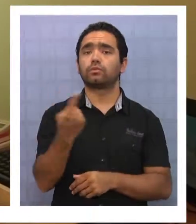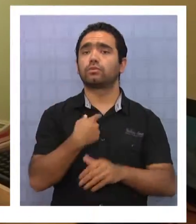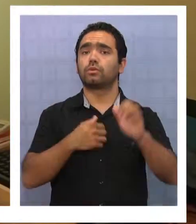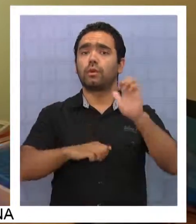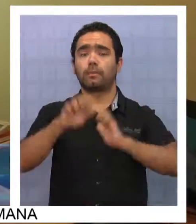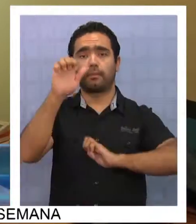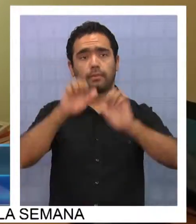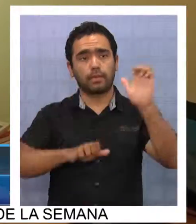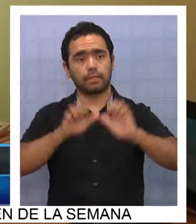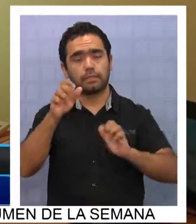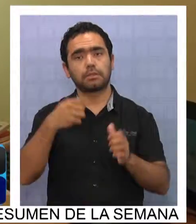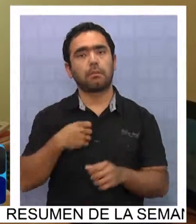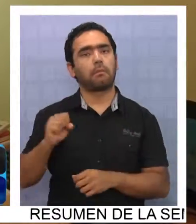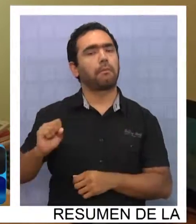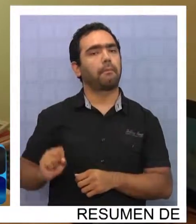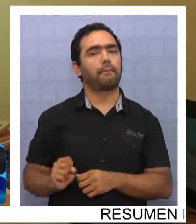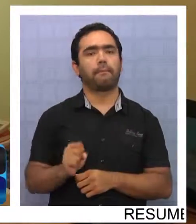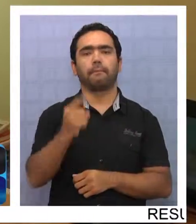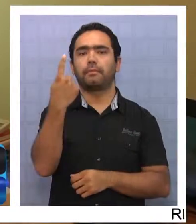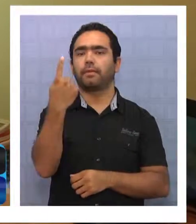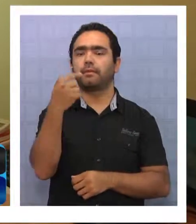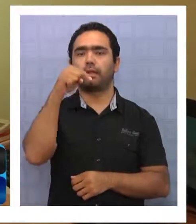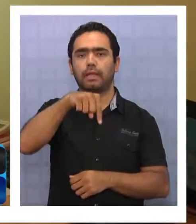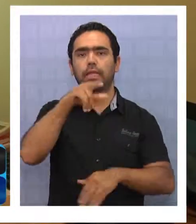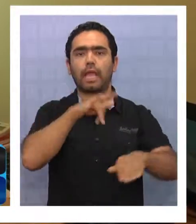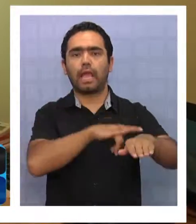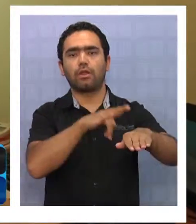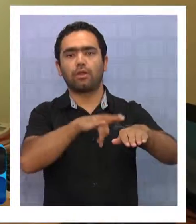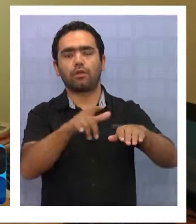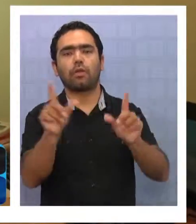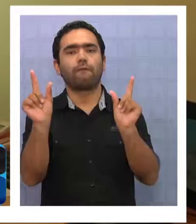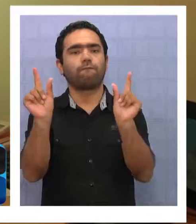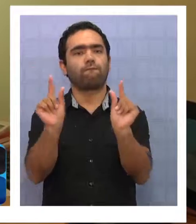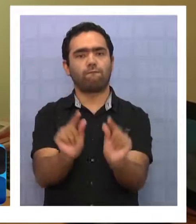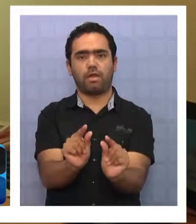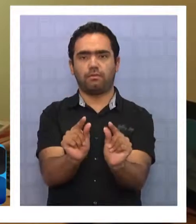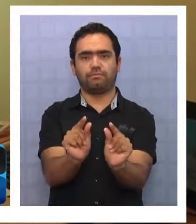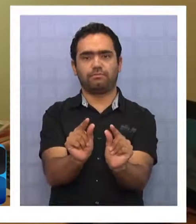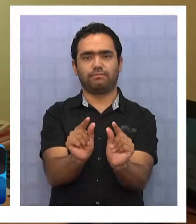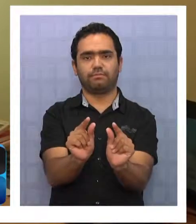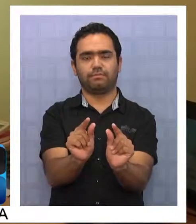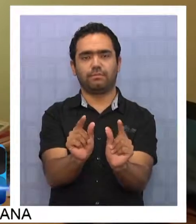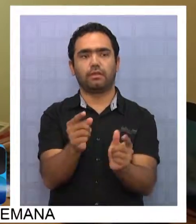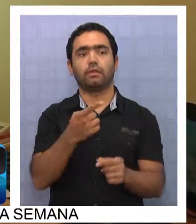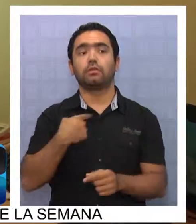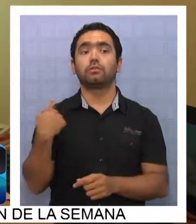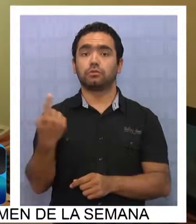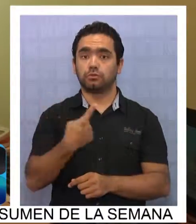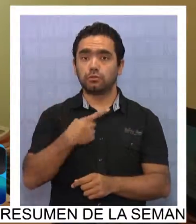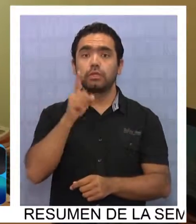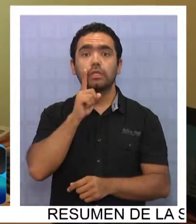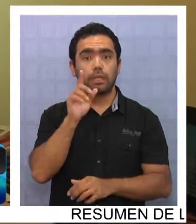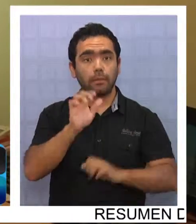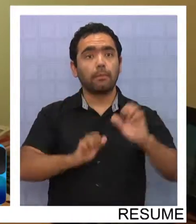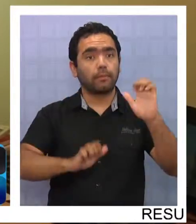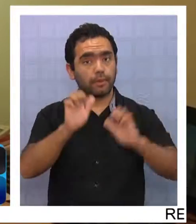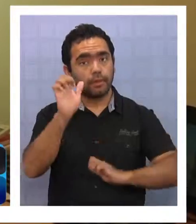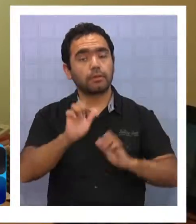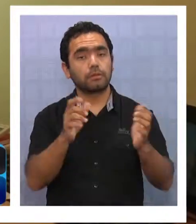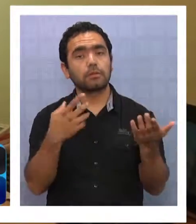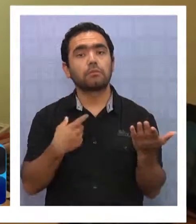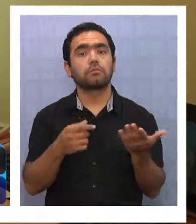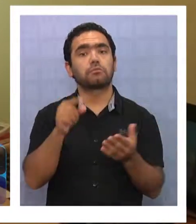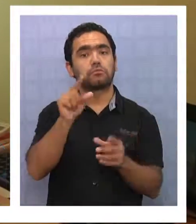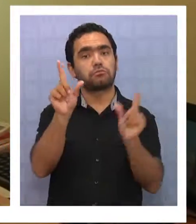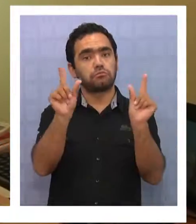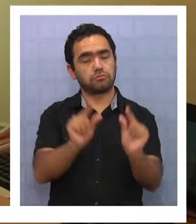ser la primera aerolínea en nuestro país de bajo costo. Obviamente somos una compañía que va a ser low